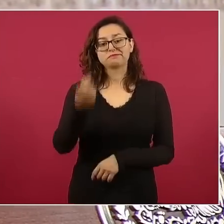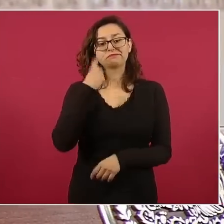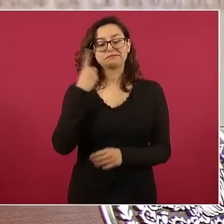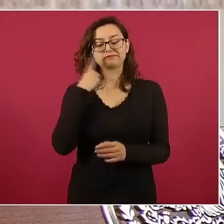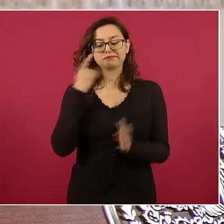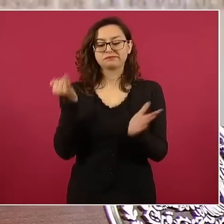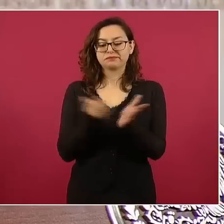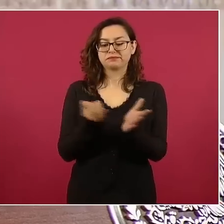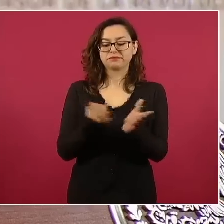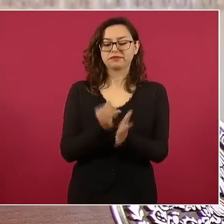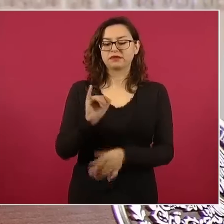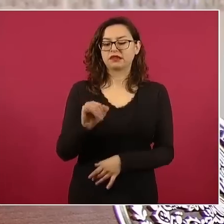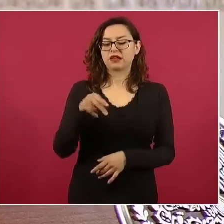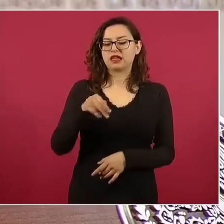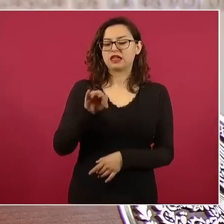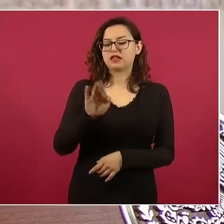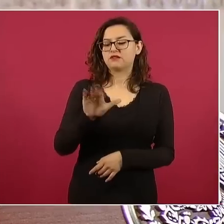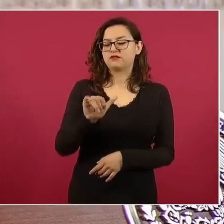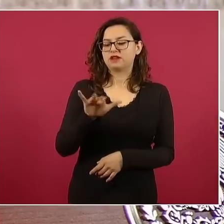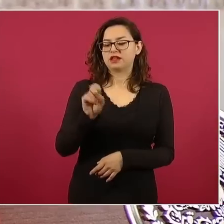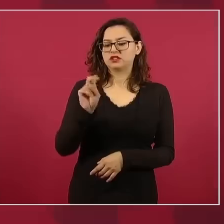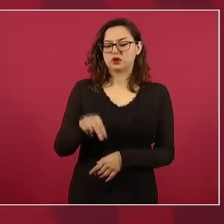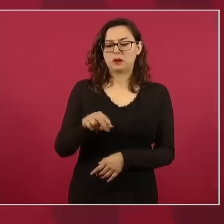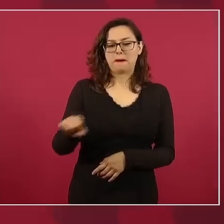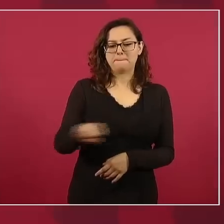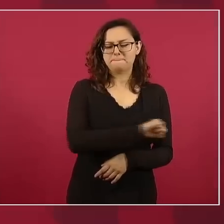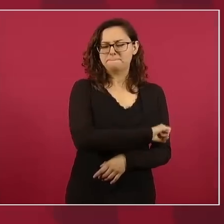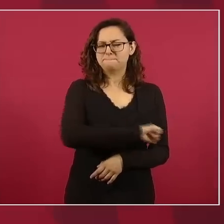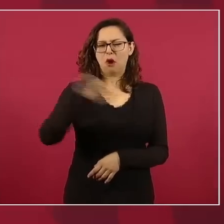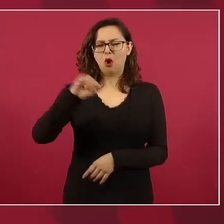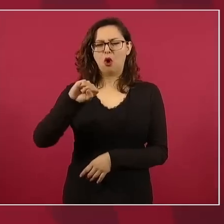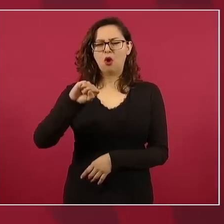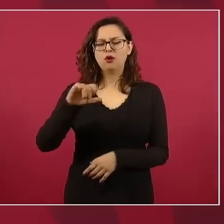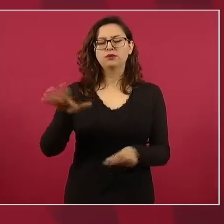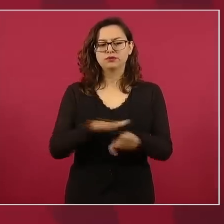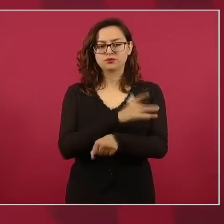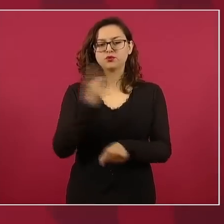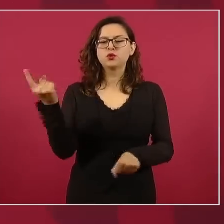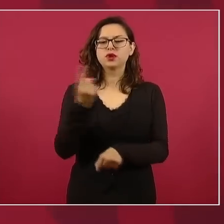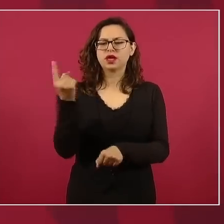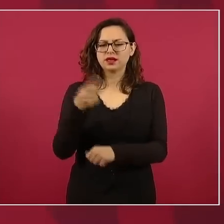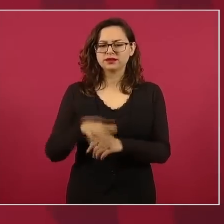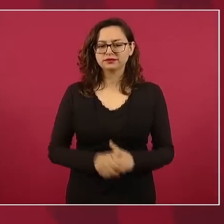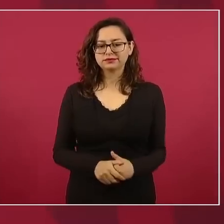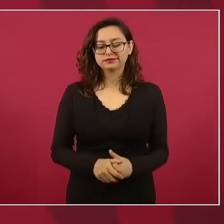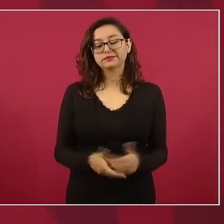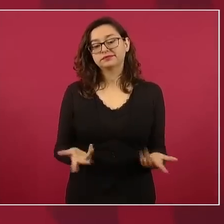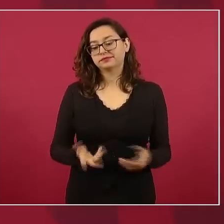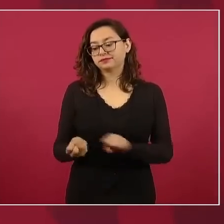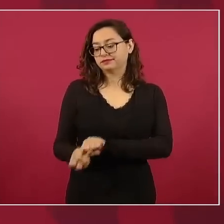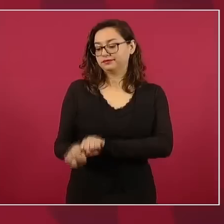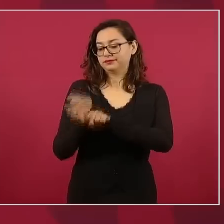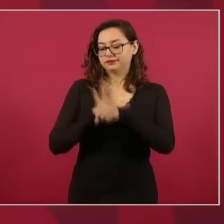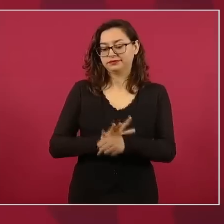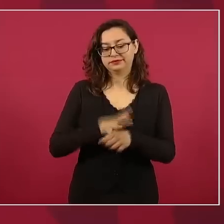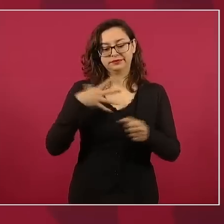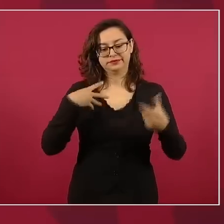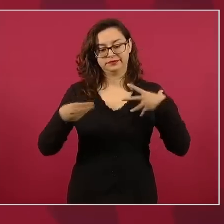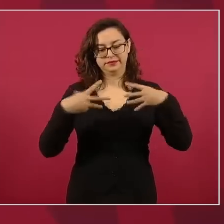por la pandemia y por la guerra en Ucrania, pero en el fondo